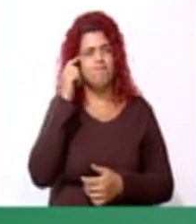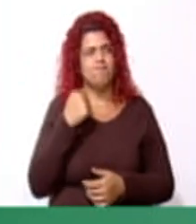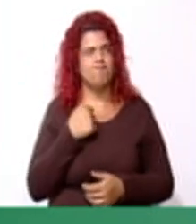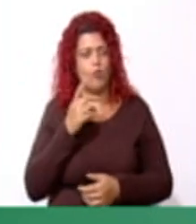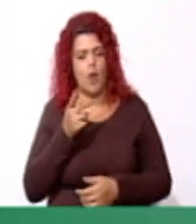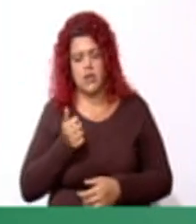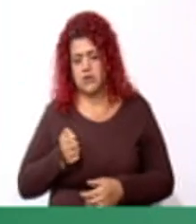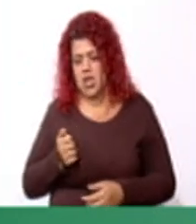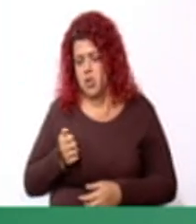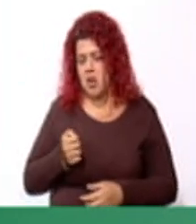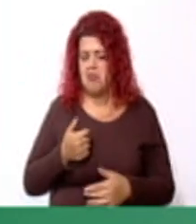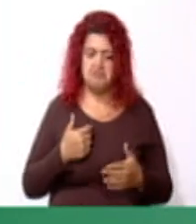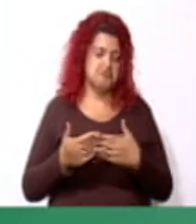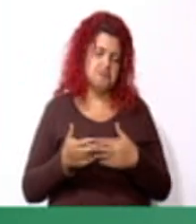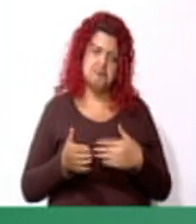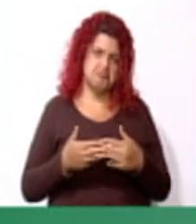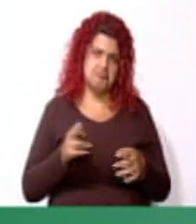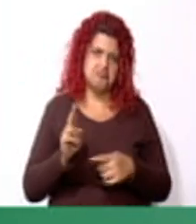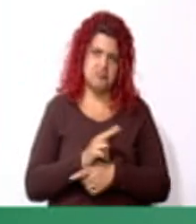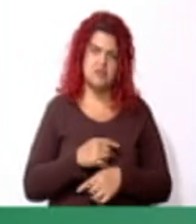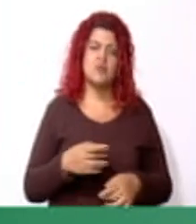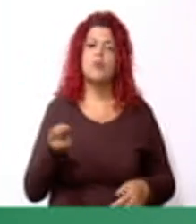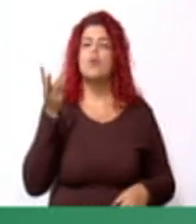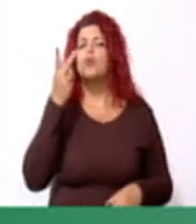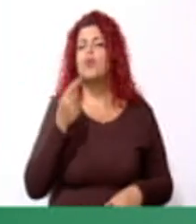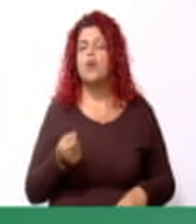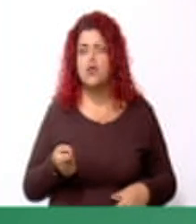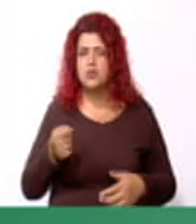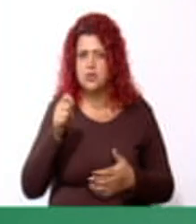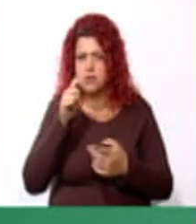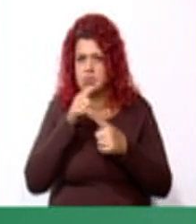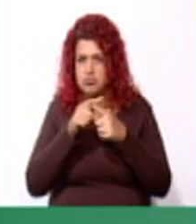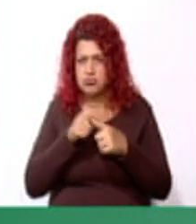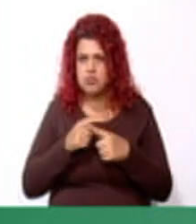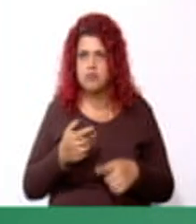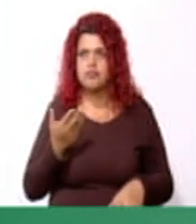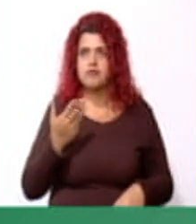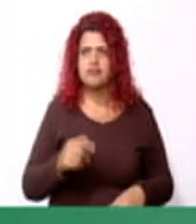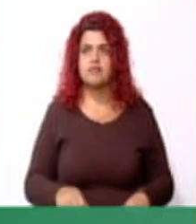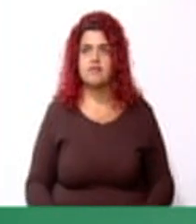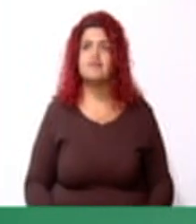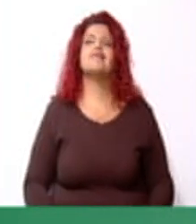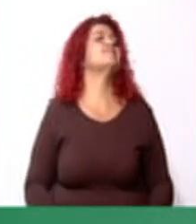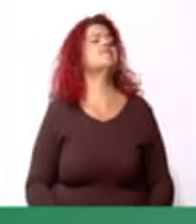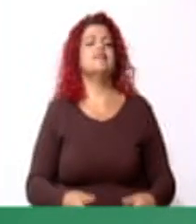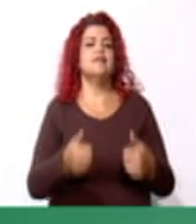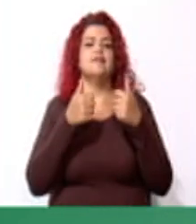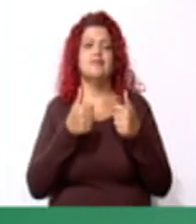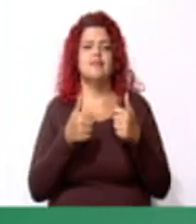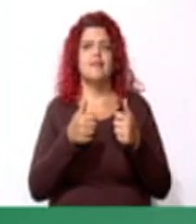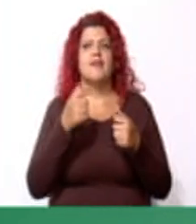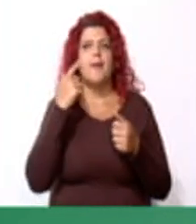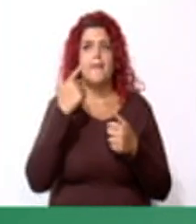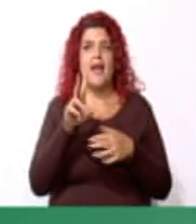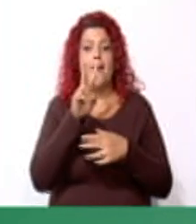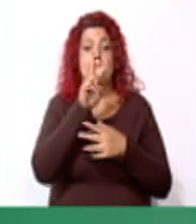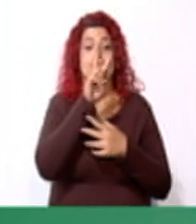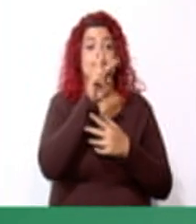lo tienen ahí a la mano. ¿Cuánto les da esta multiplicación? Muy bien. 20